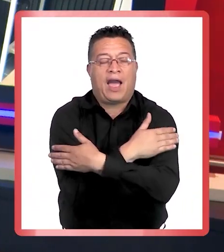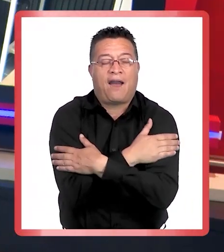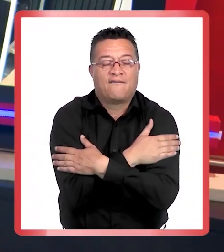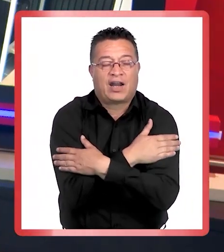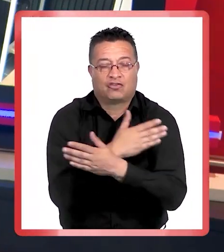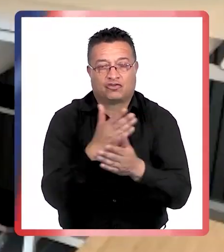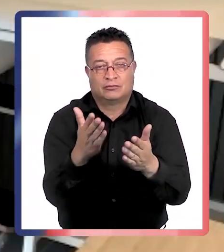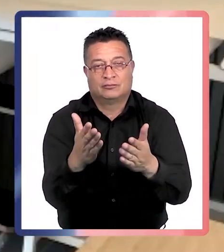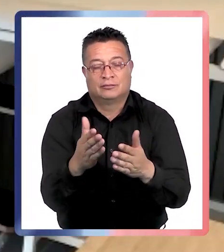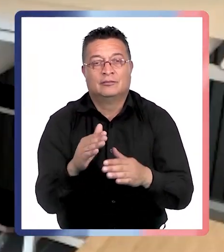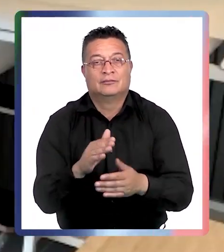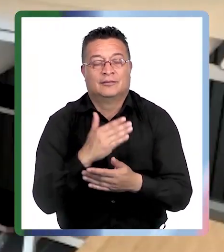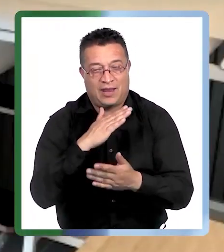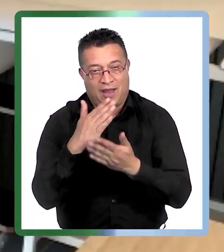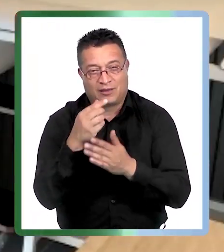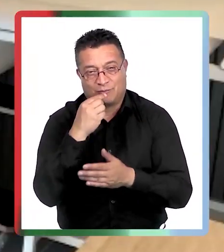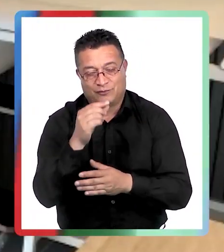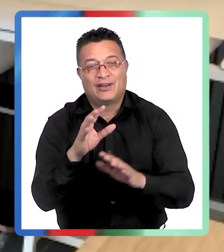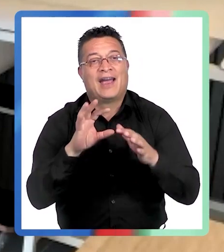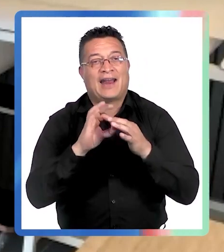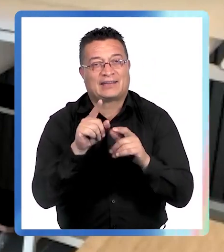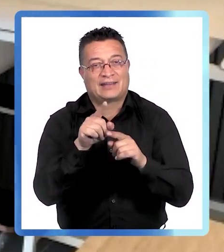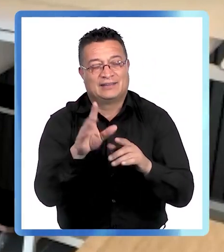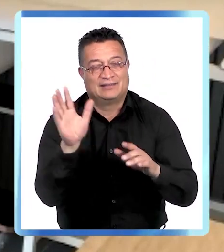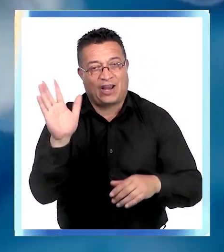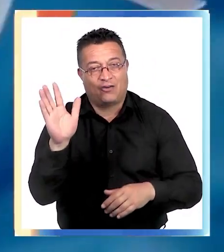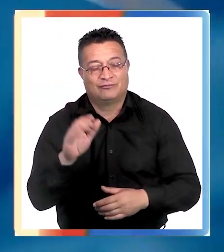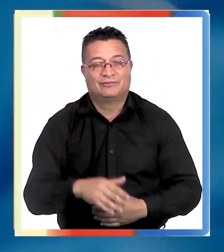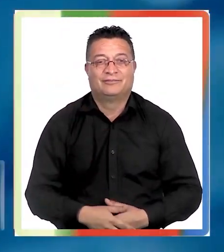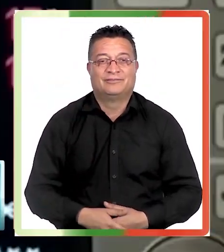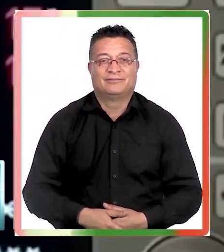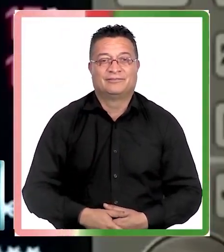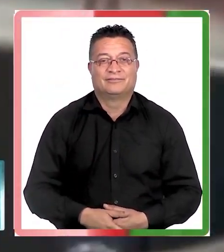abrazo muy, muy grande. Hasta pronto, gracias a ti. Que estén bien, chao.